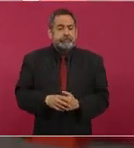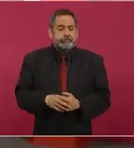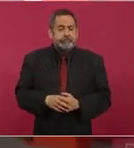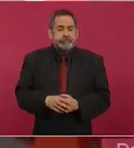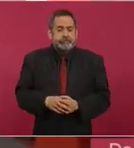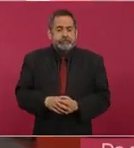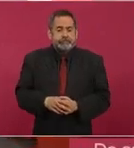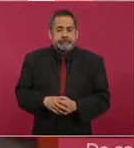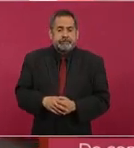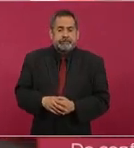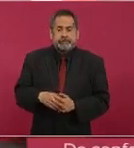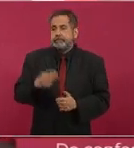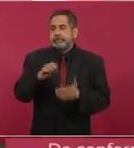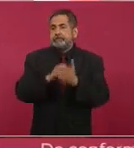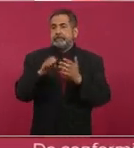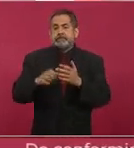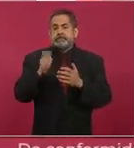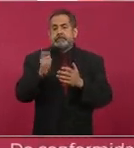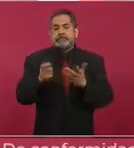Por ejemplo,